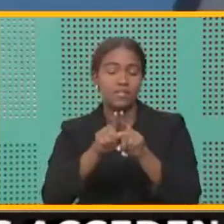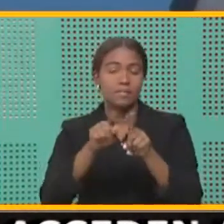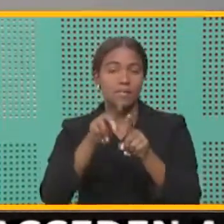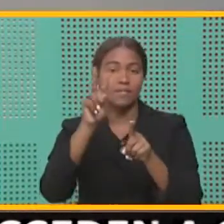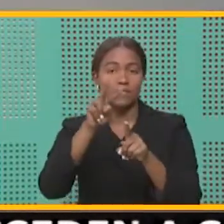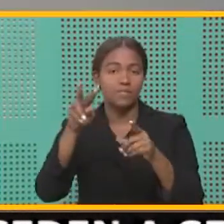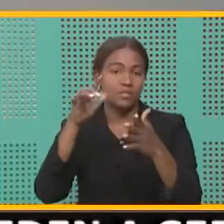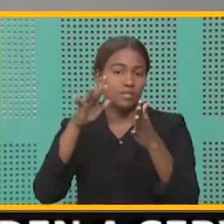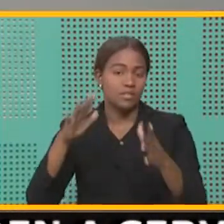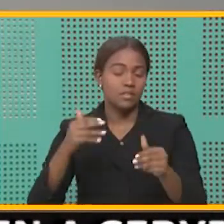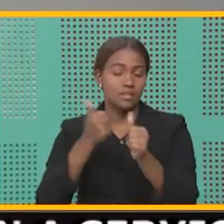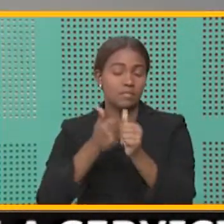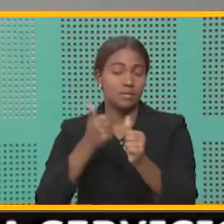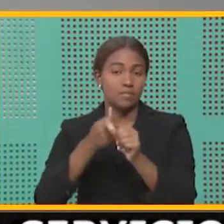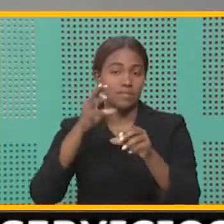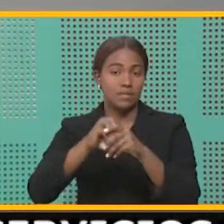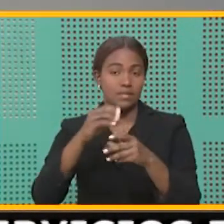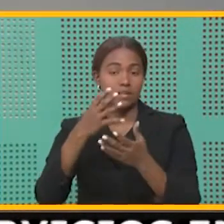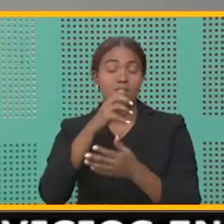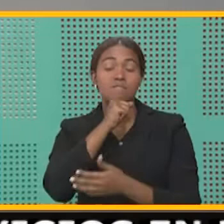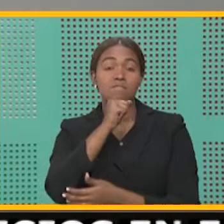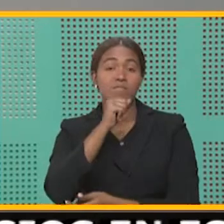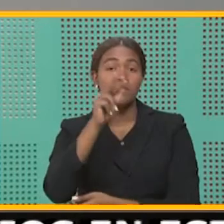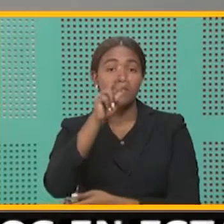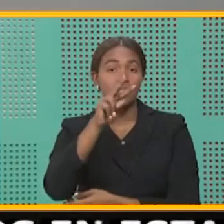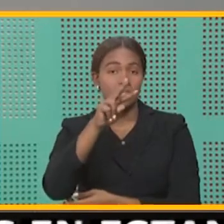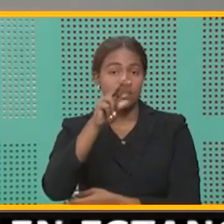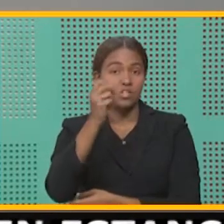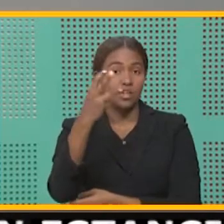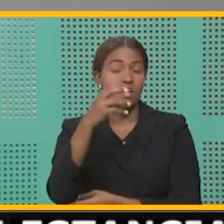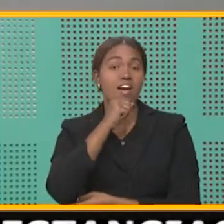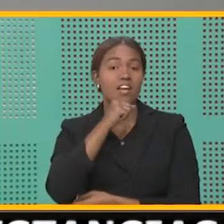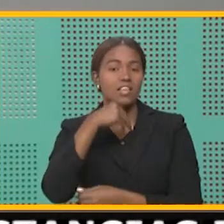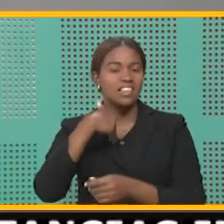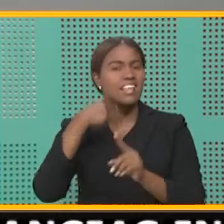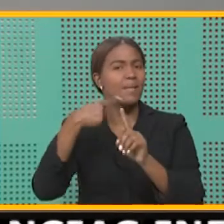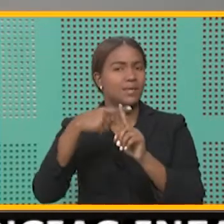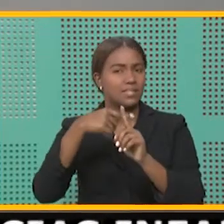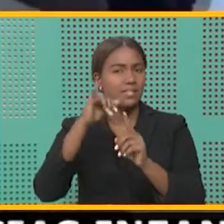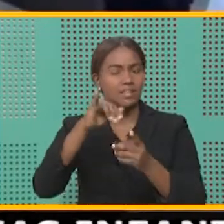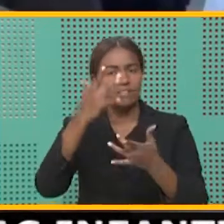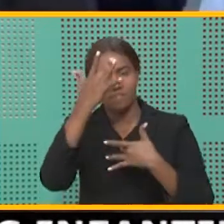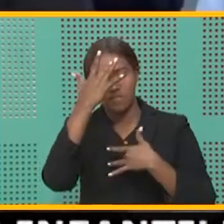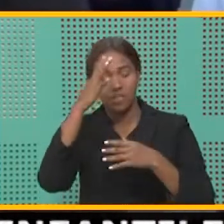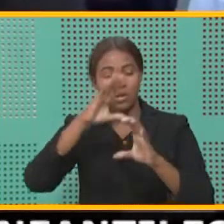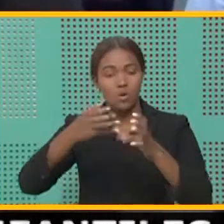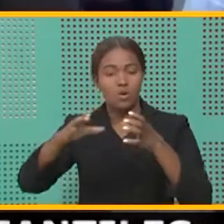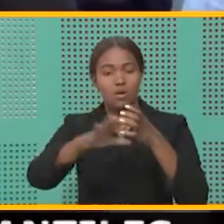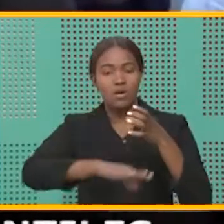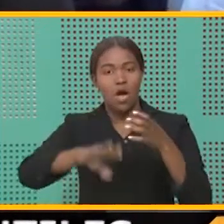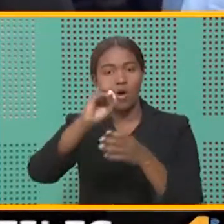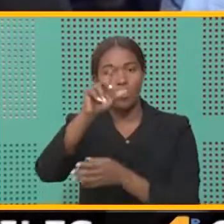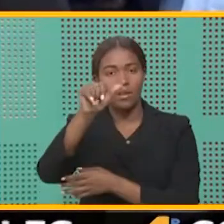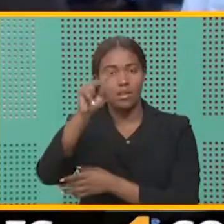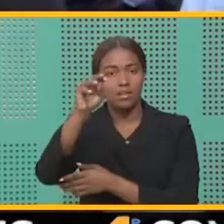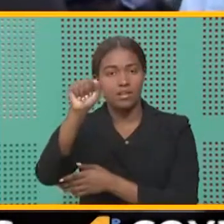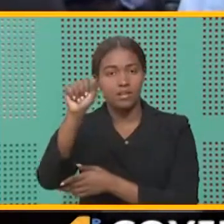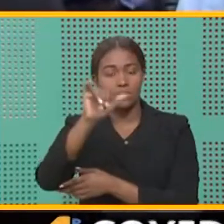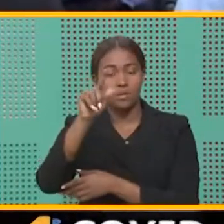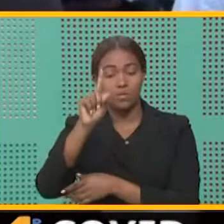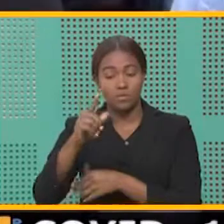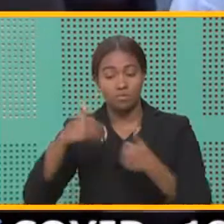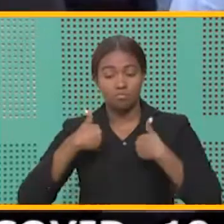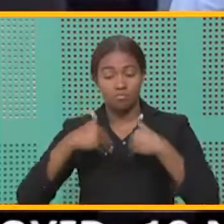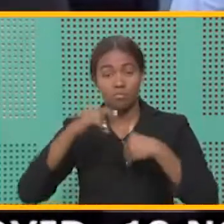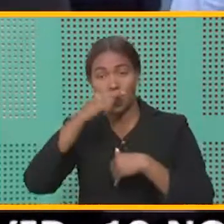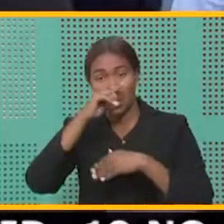estudiantes del mismo curso del menor de 12 años que dio positivo al virus en un colegio ubicado en el sector Las Colinas, y una niña que